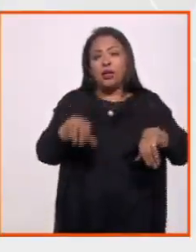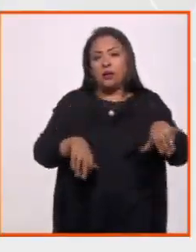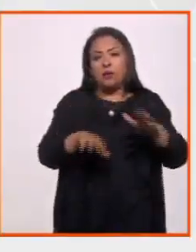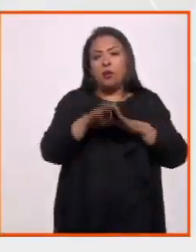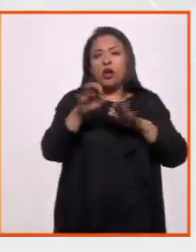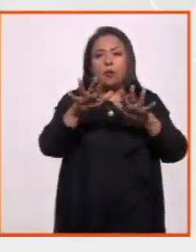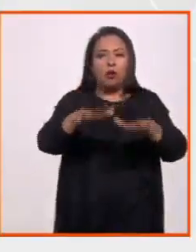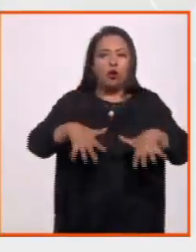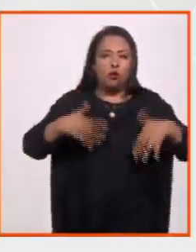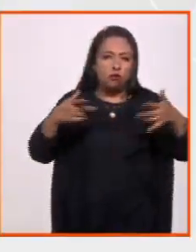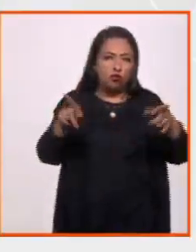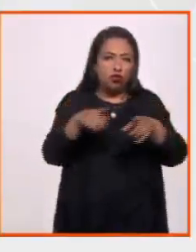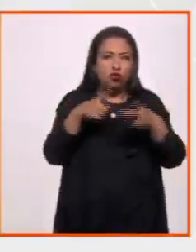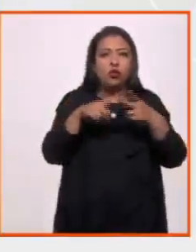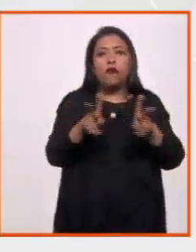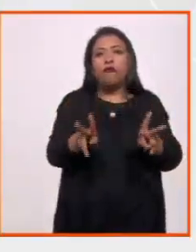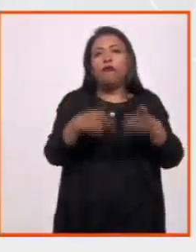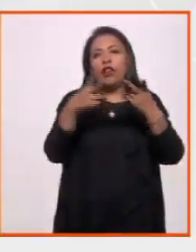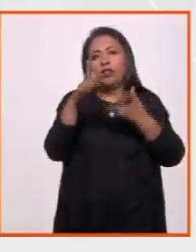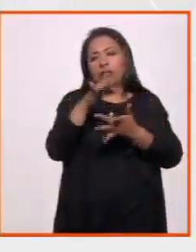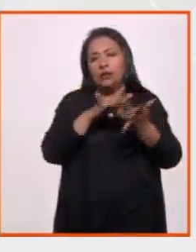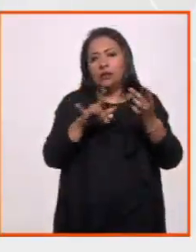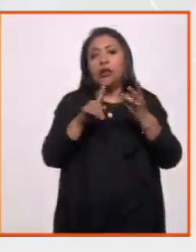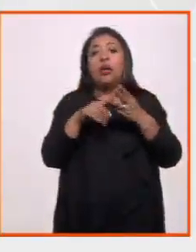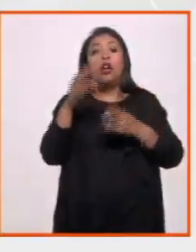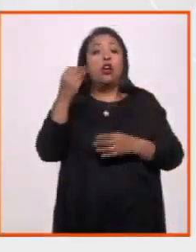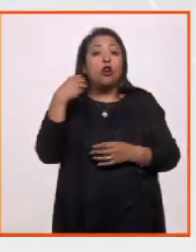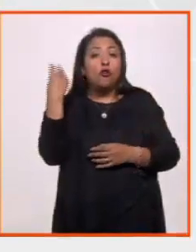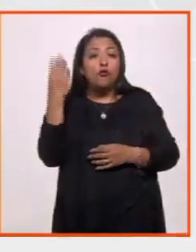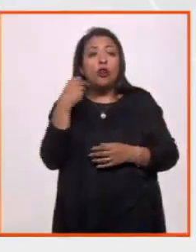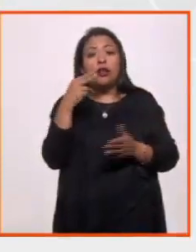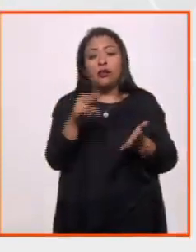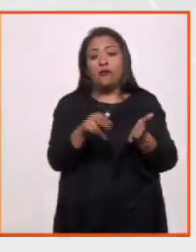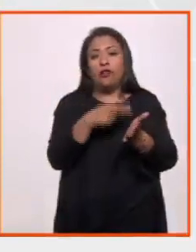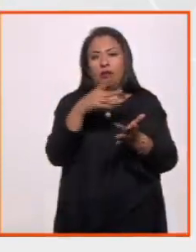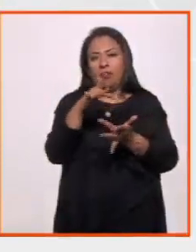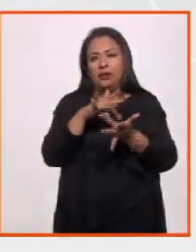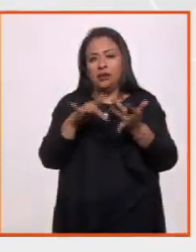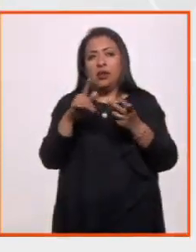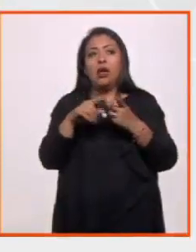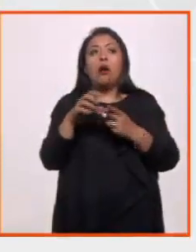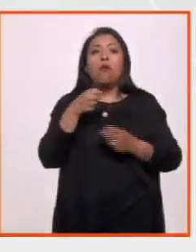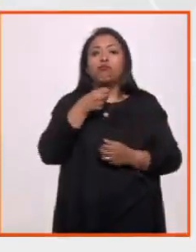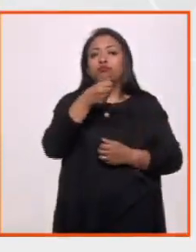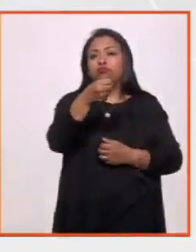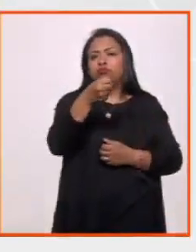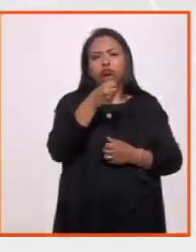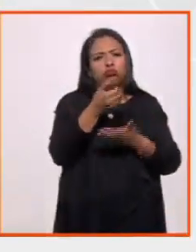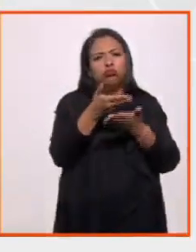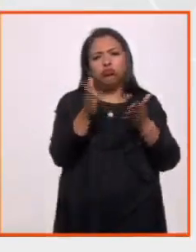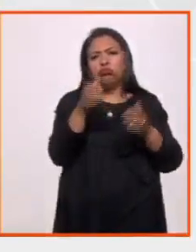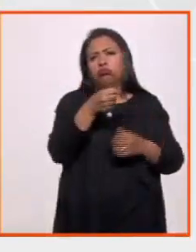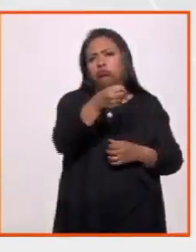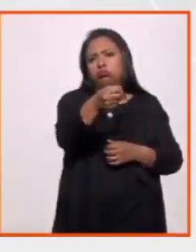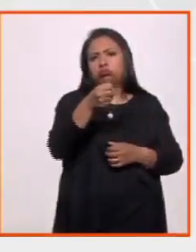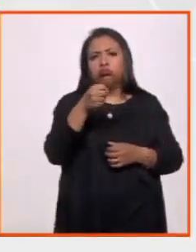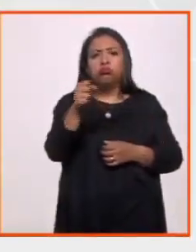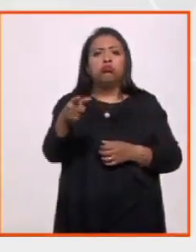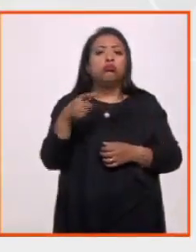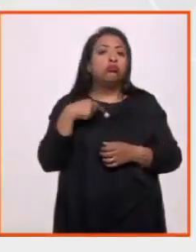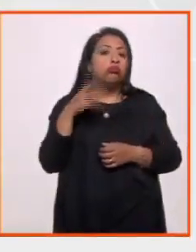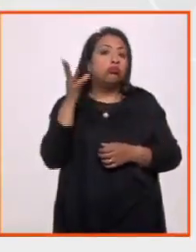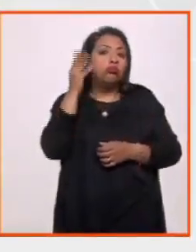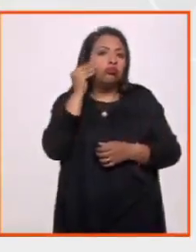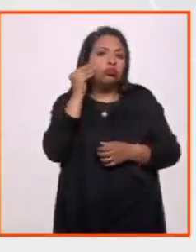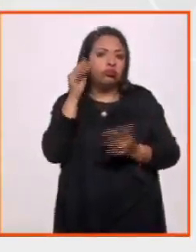como conciertos, mercado de disqueras, conferencias, firmas de discos, sesiones de micrófono abierto y transmisiones especiales de